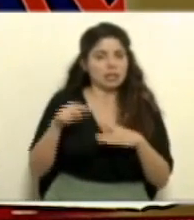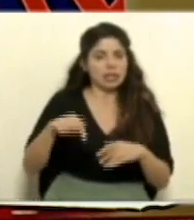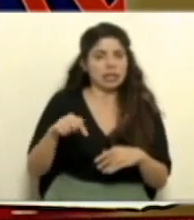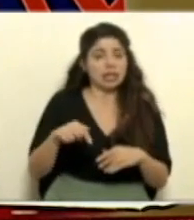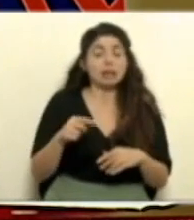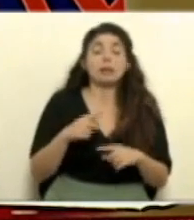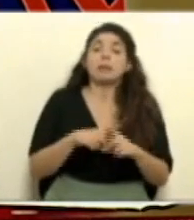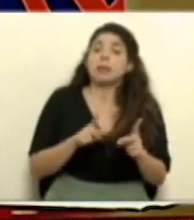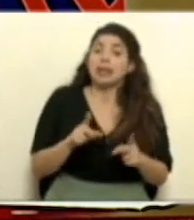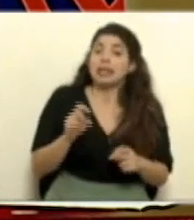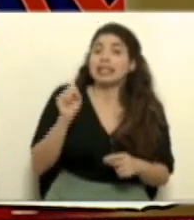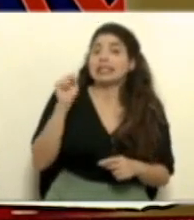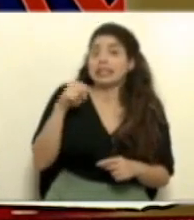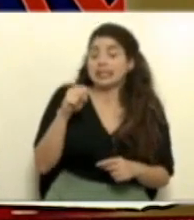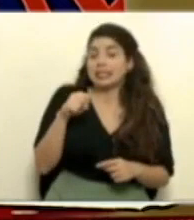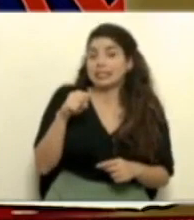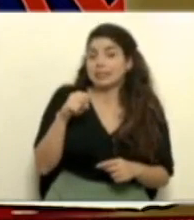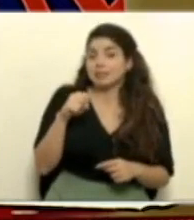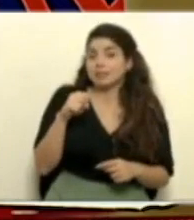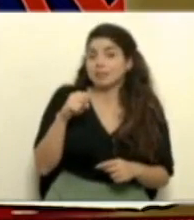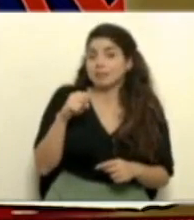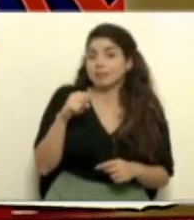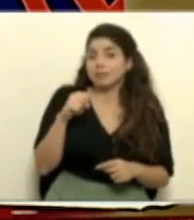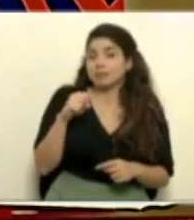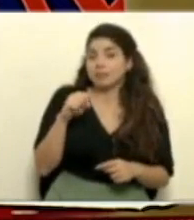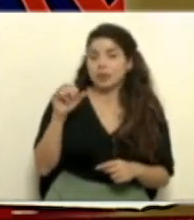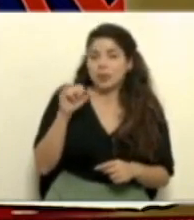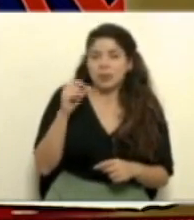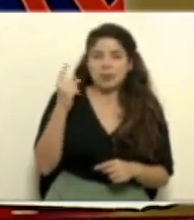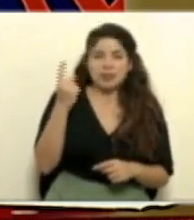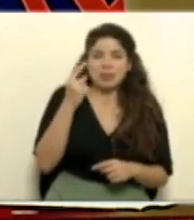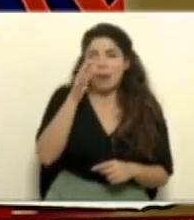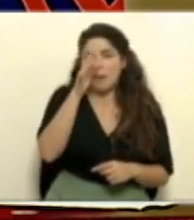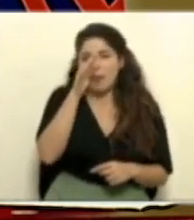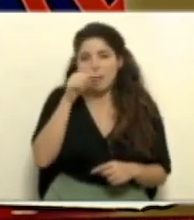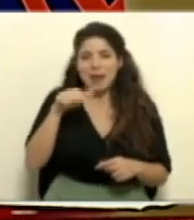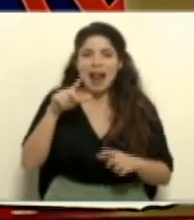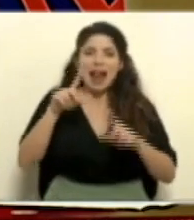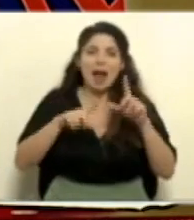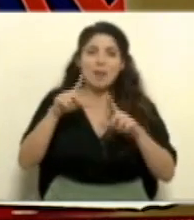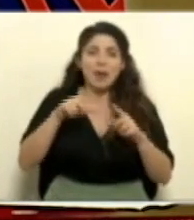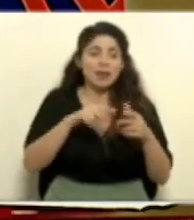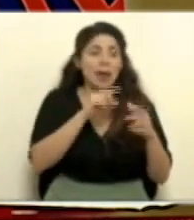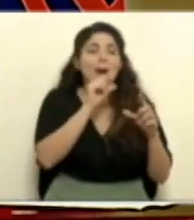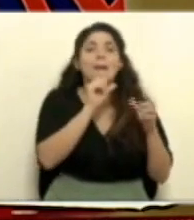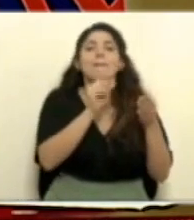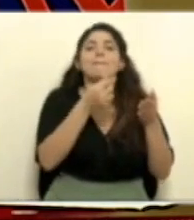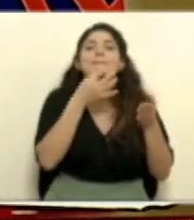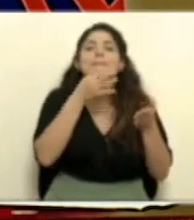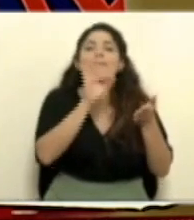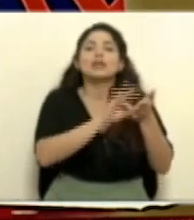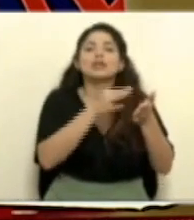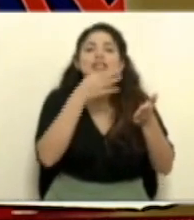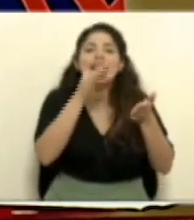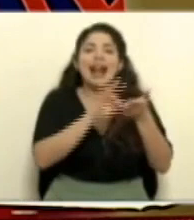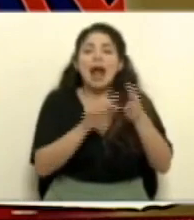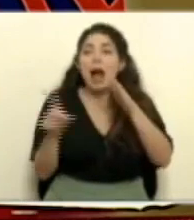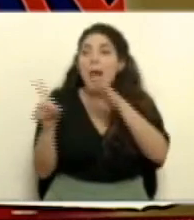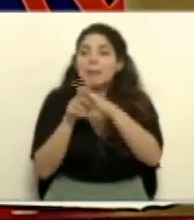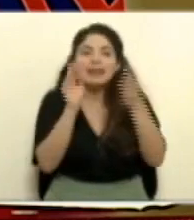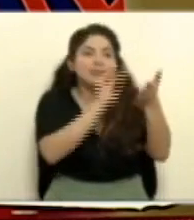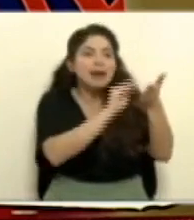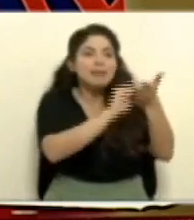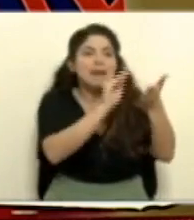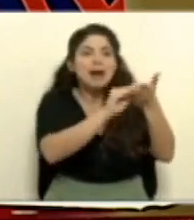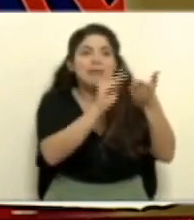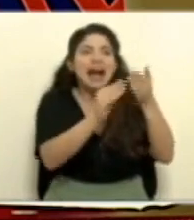si bien tenemos como solemos bromear en el laboratorio el álbum lleno de postalitas de todas las variantes que andan circulando